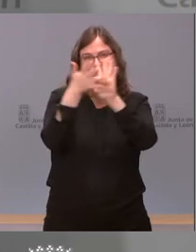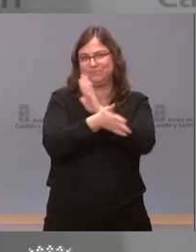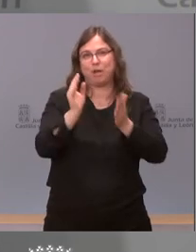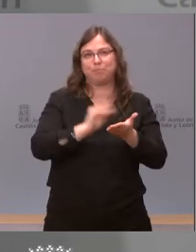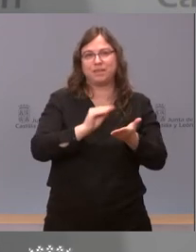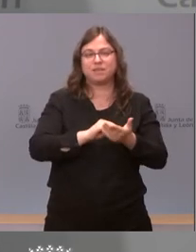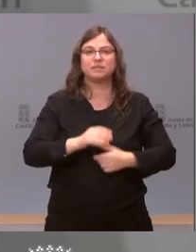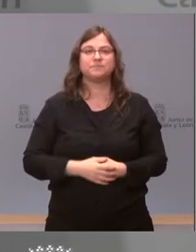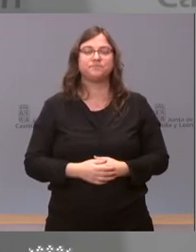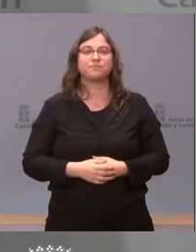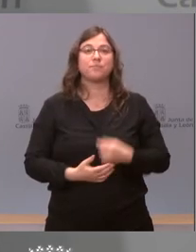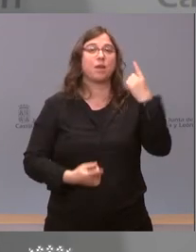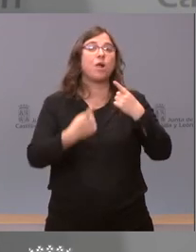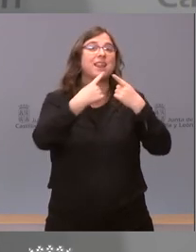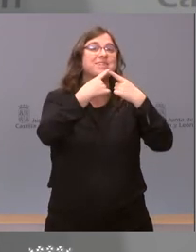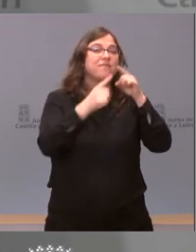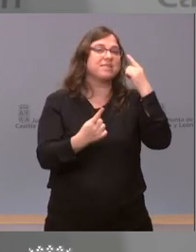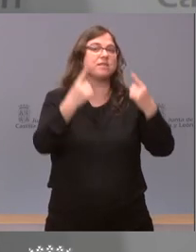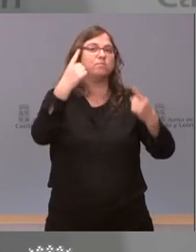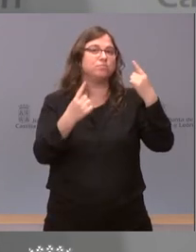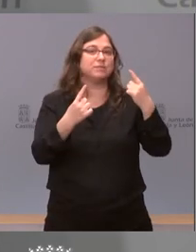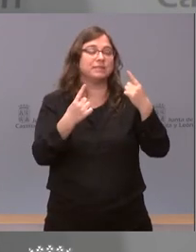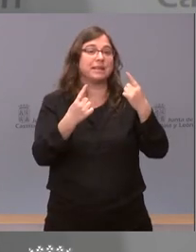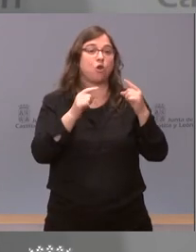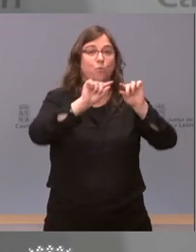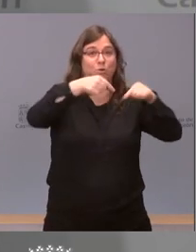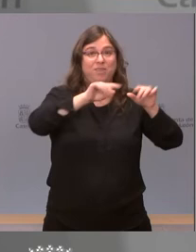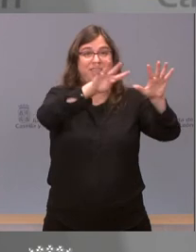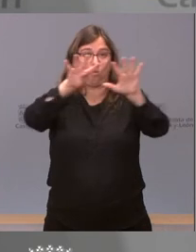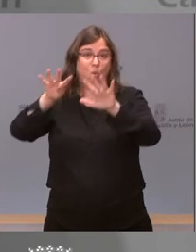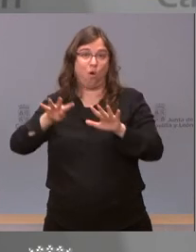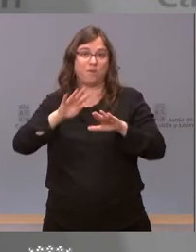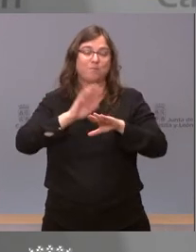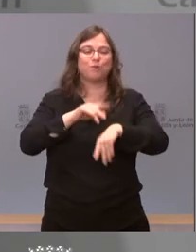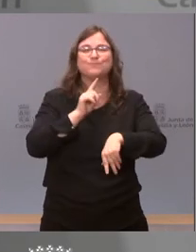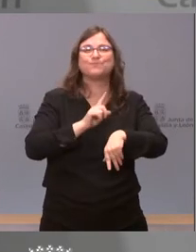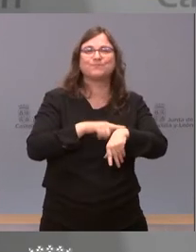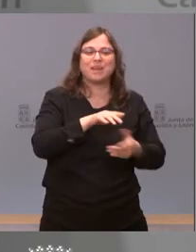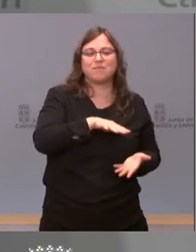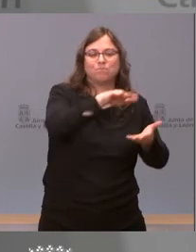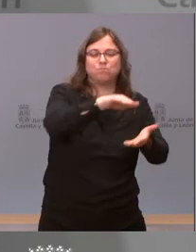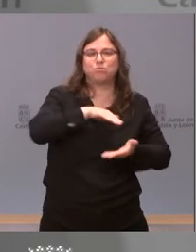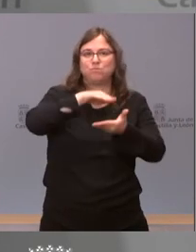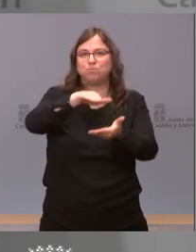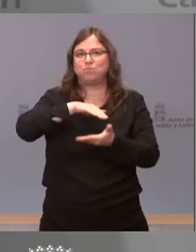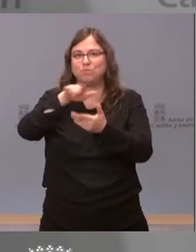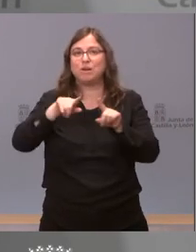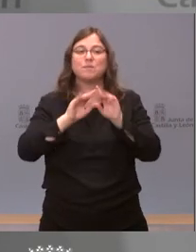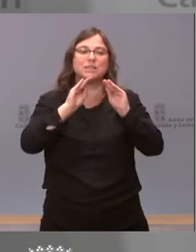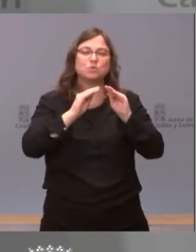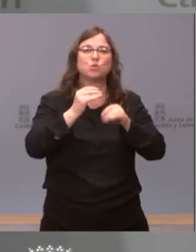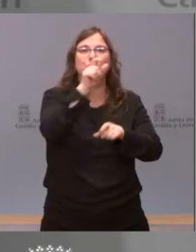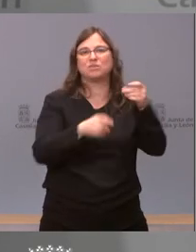hay diferencias puntuales entre las nueve provincias por el ritmo de suministro y por las diferencias en la estructura poblacional